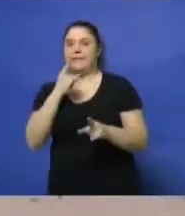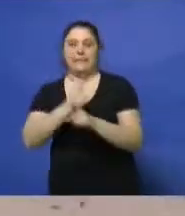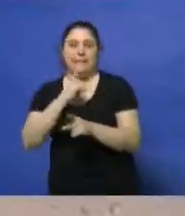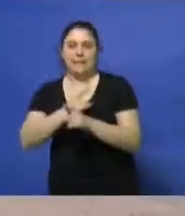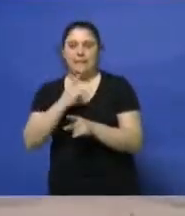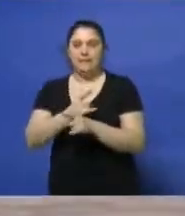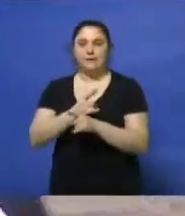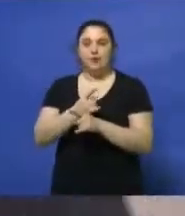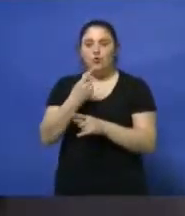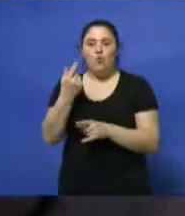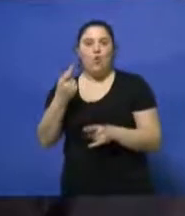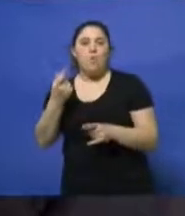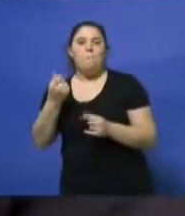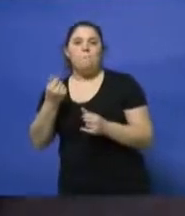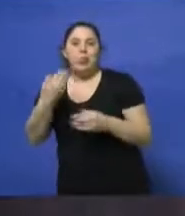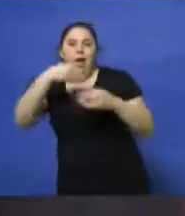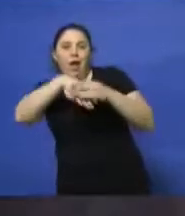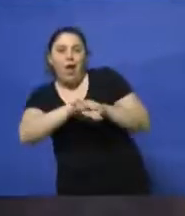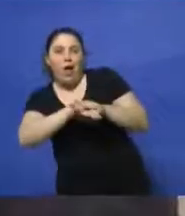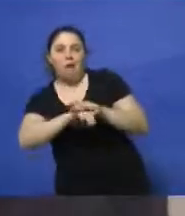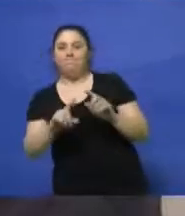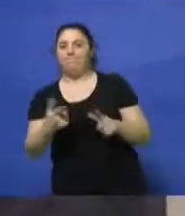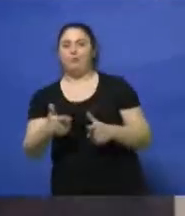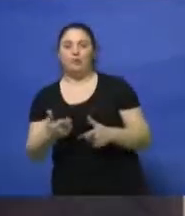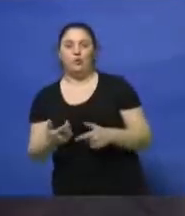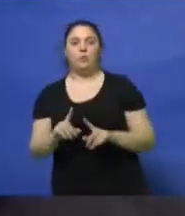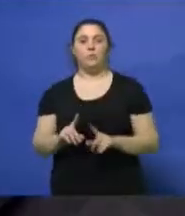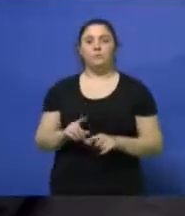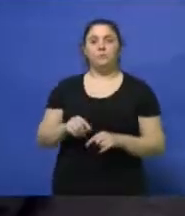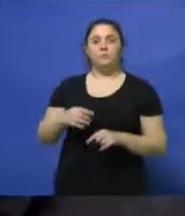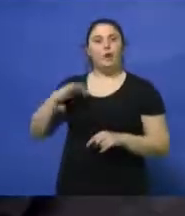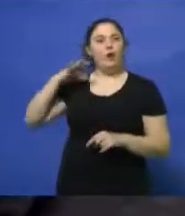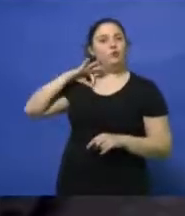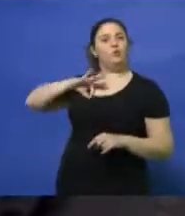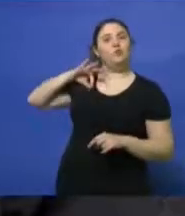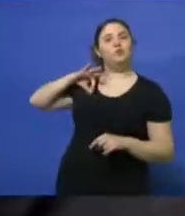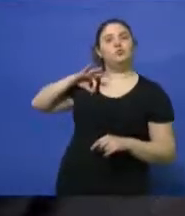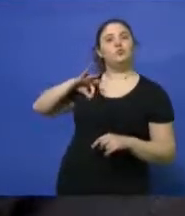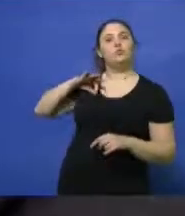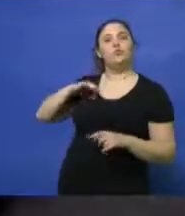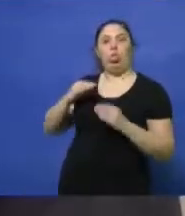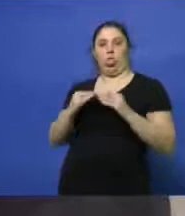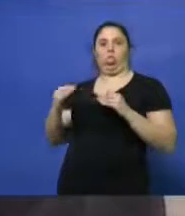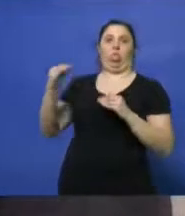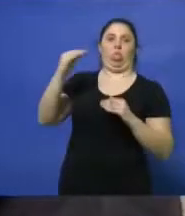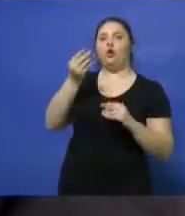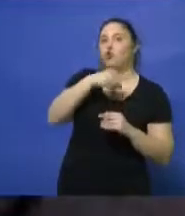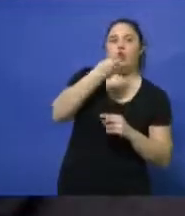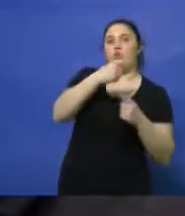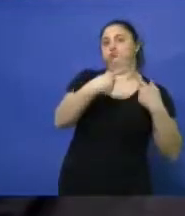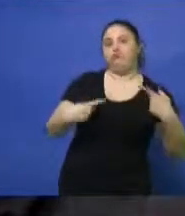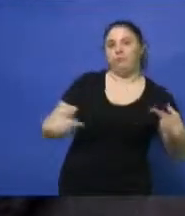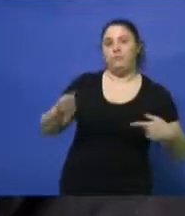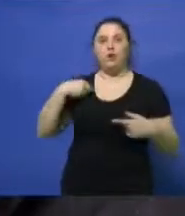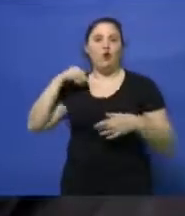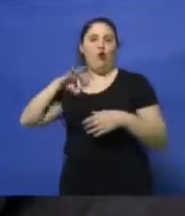restito, pero se para? No, no, seguro que no, así que... Y los sueldos no... Todo aumenta y los sueldos siempre están bajos.